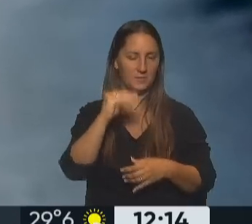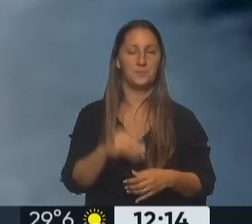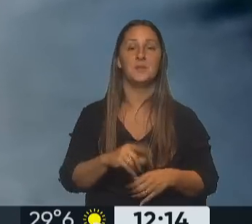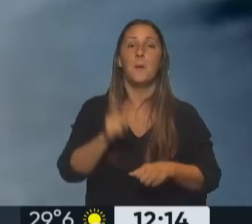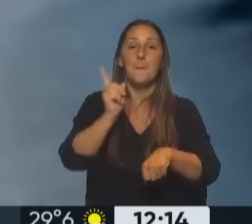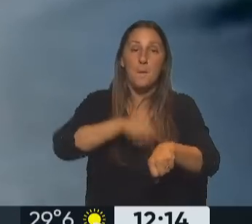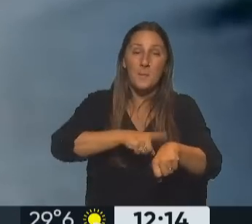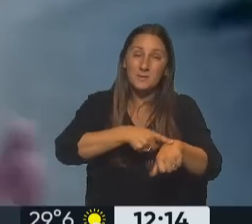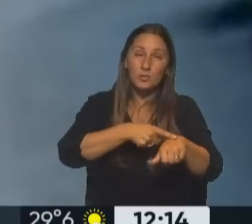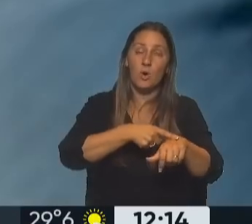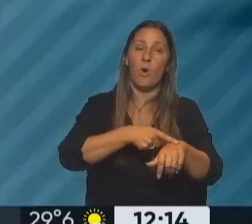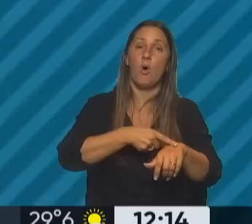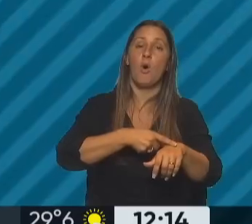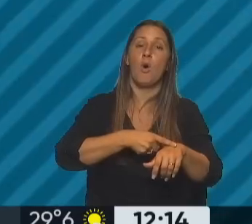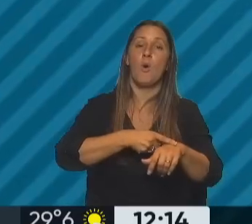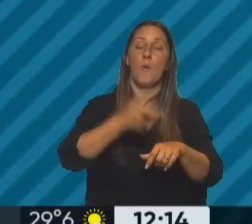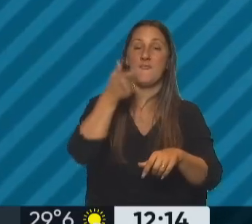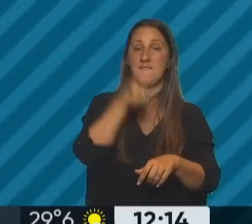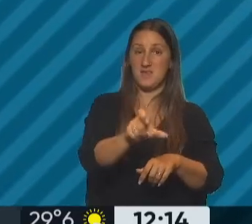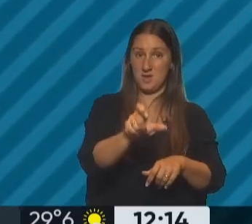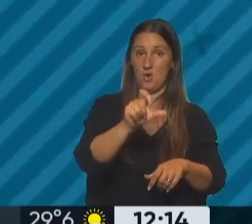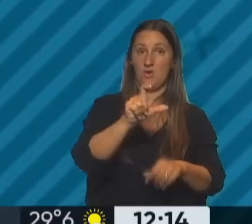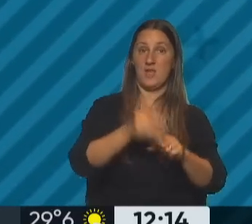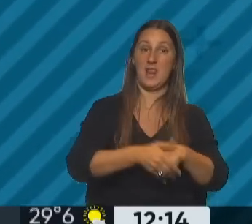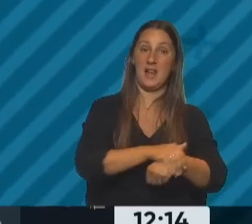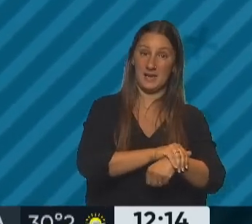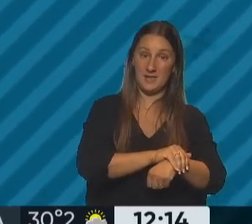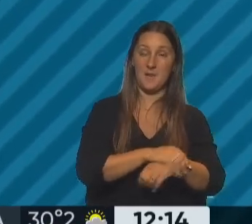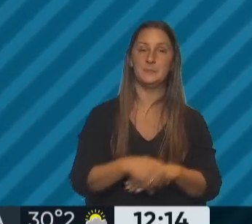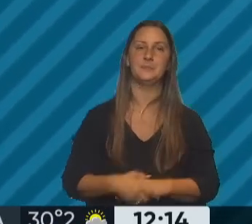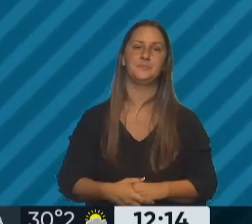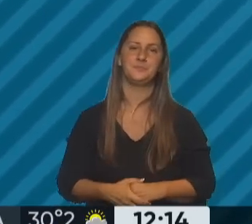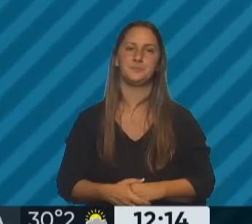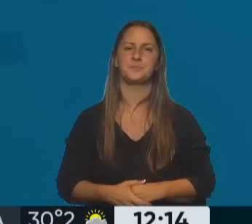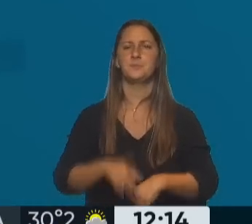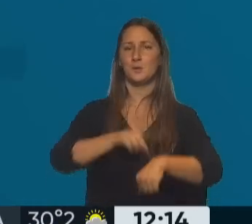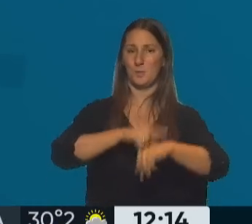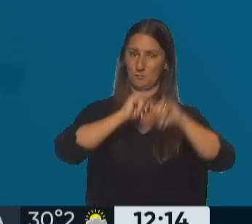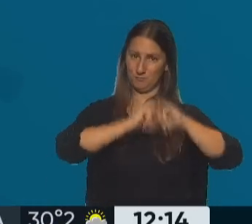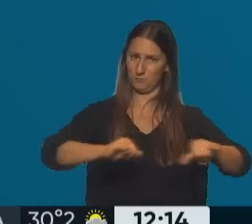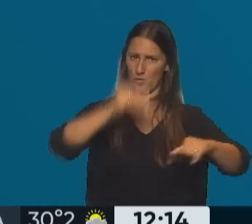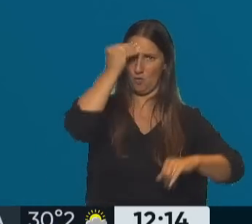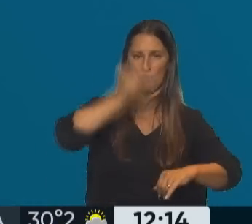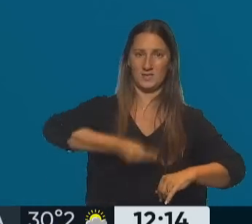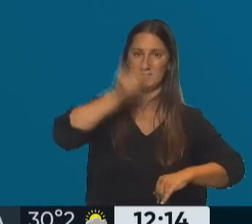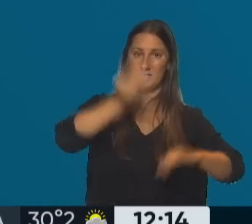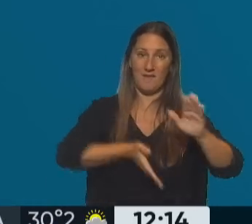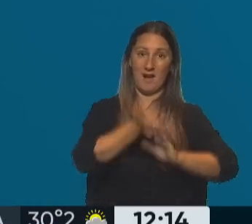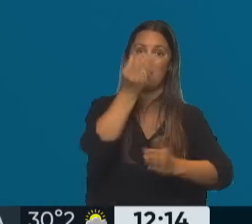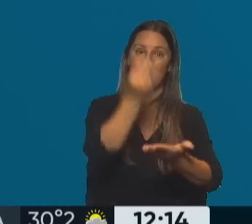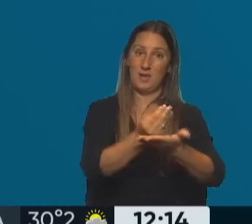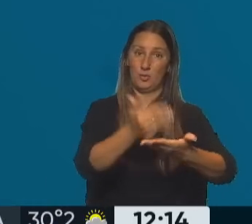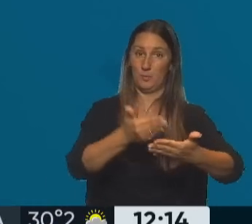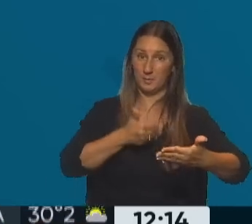justamente que se conocía este video de Horacio Rodríguez Larreta, es decir, el lanzamiento formal a su precandidatura,